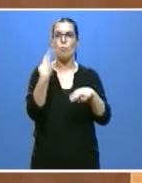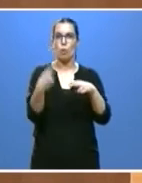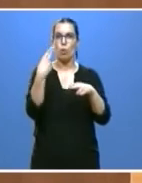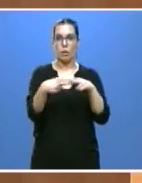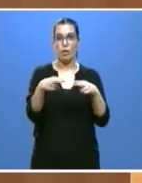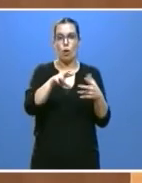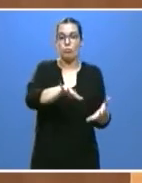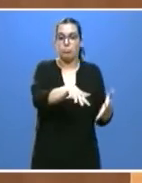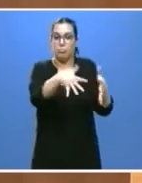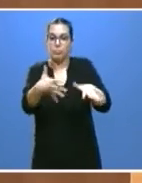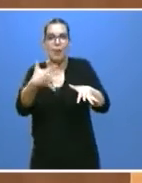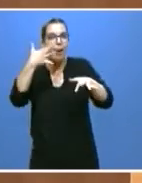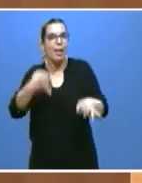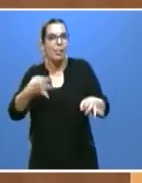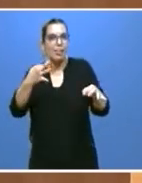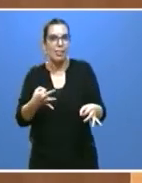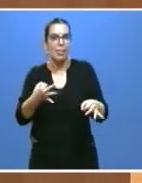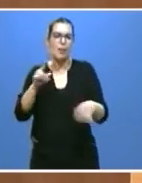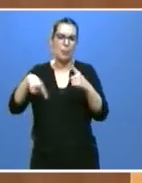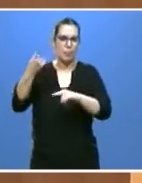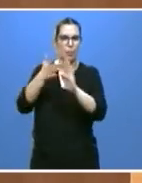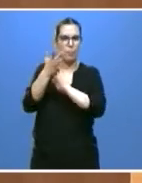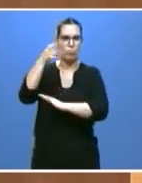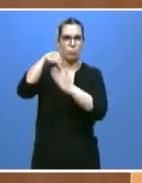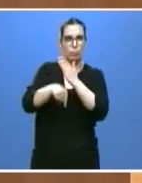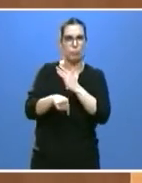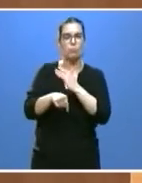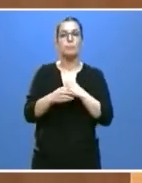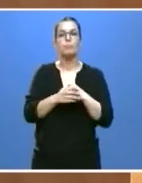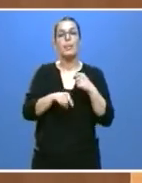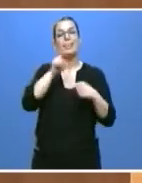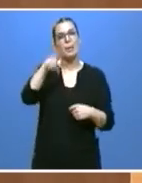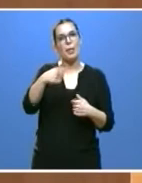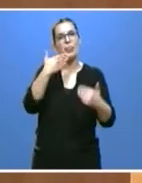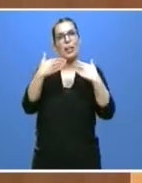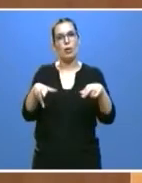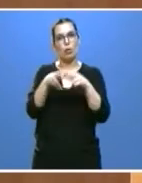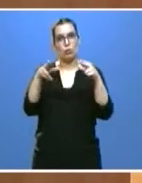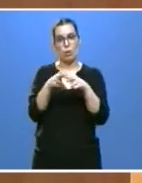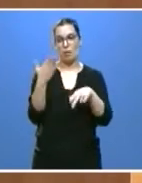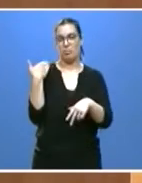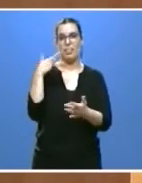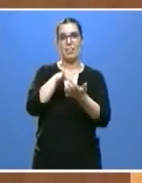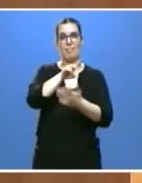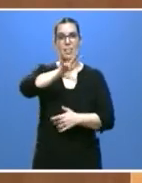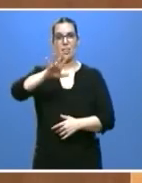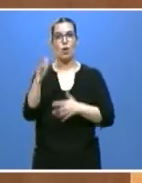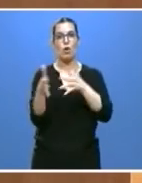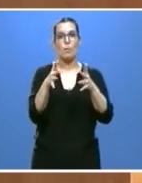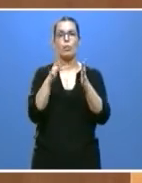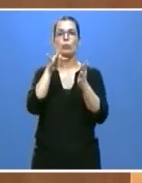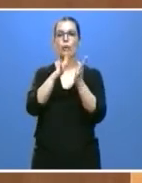que sabemos y de la que más adelante hablaré. Diálogo social con el acuerdo del 25 de marzo, que recogía